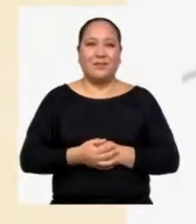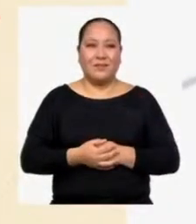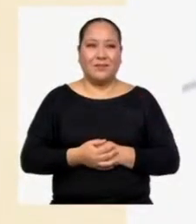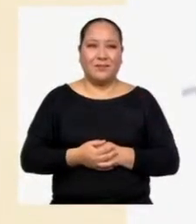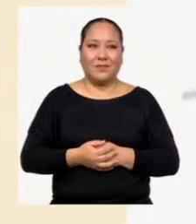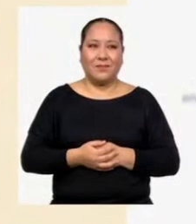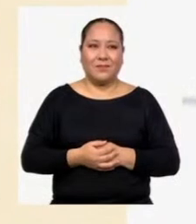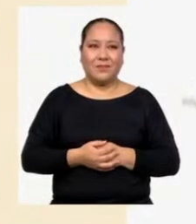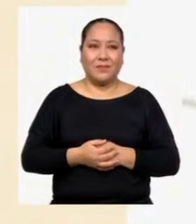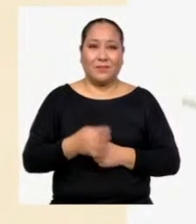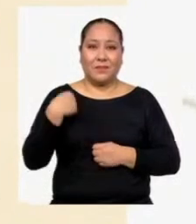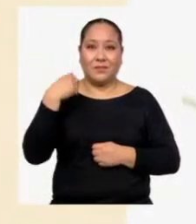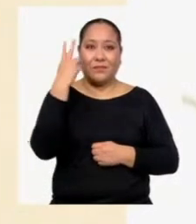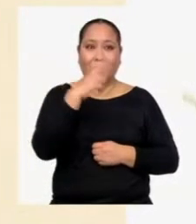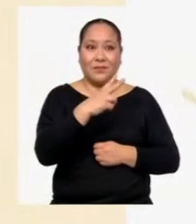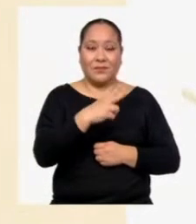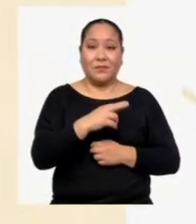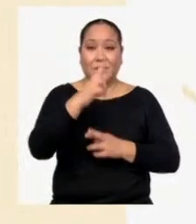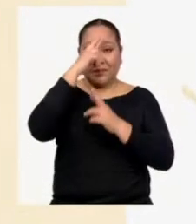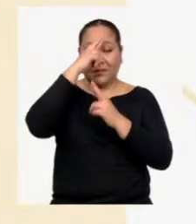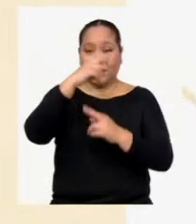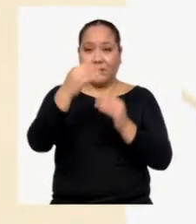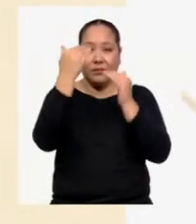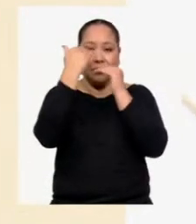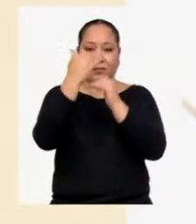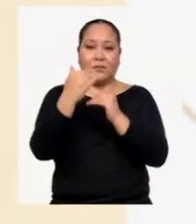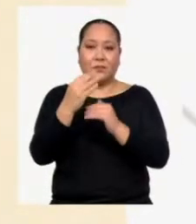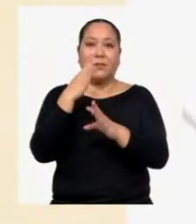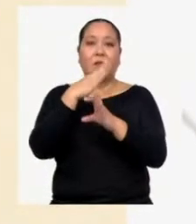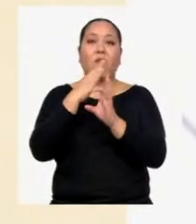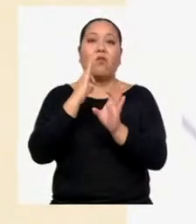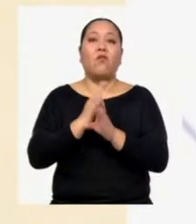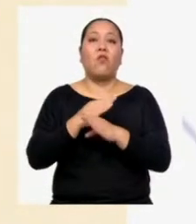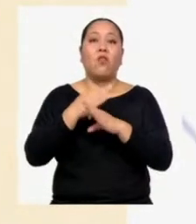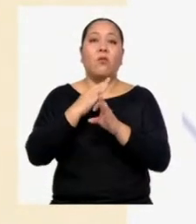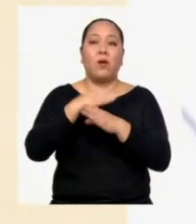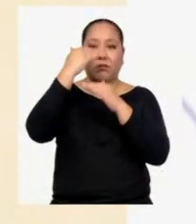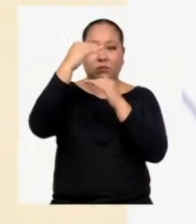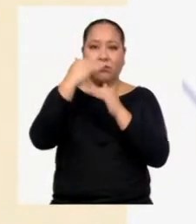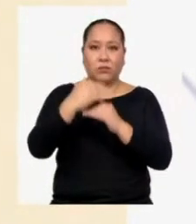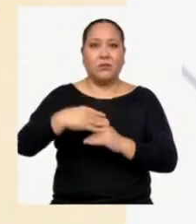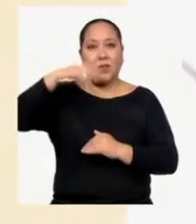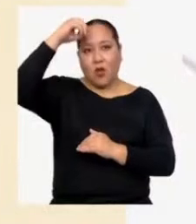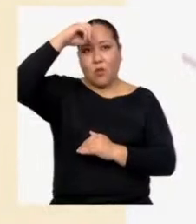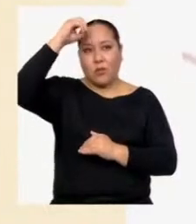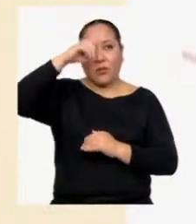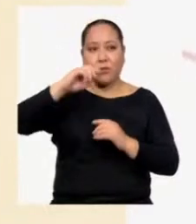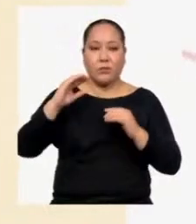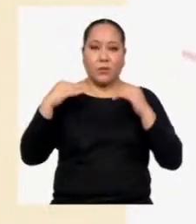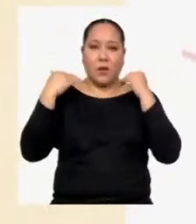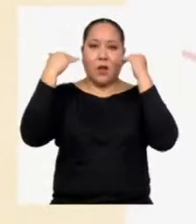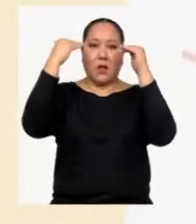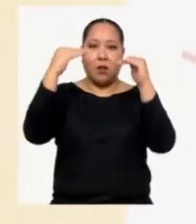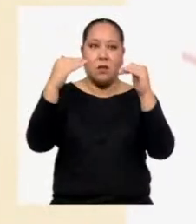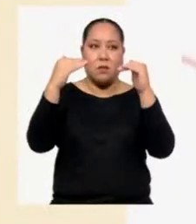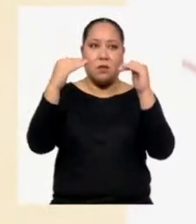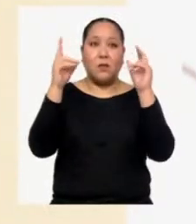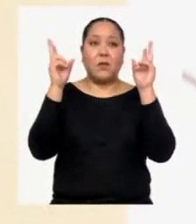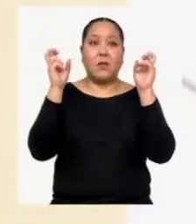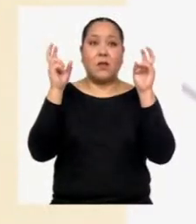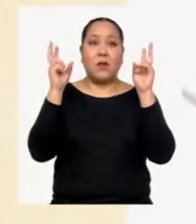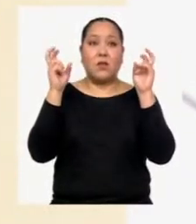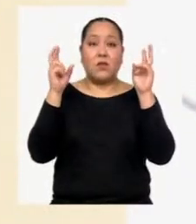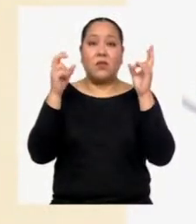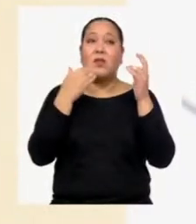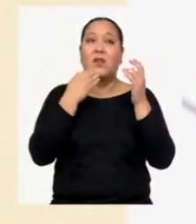Si se fijan, obedece al orden de la estructura de un artículo de opinión. En la parte superior, donde dice Título y